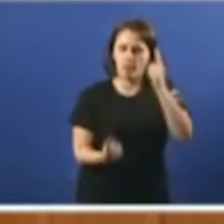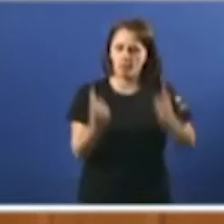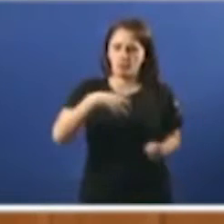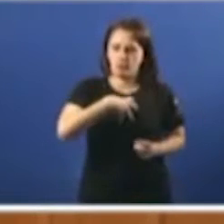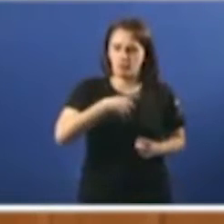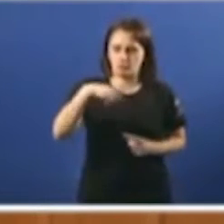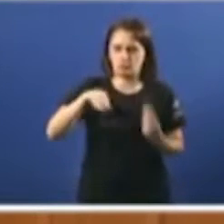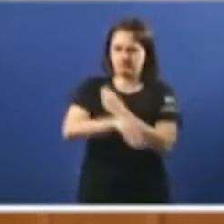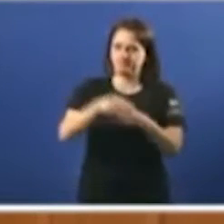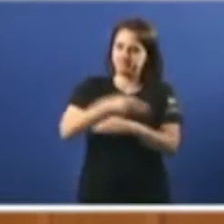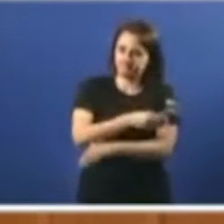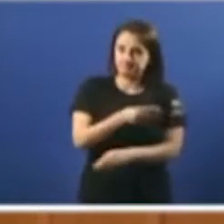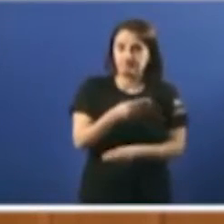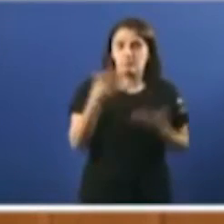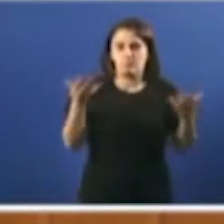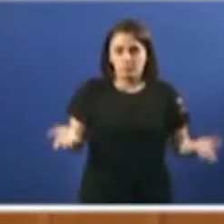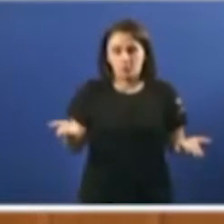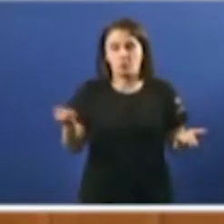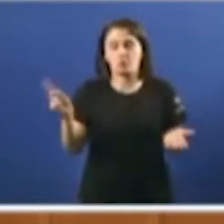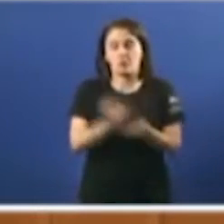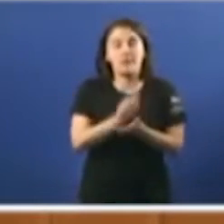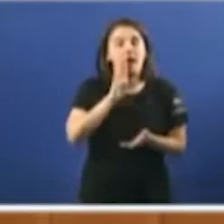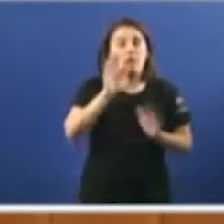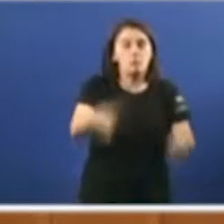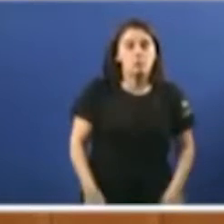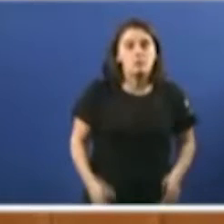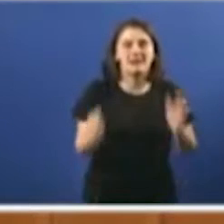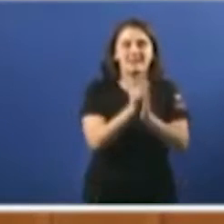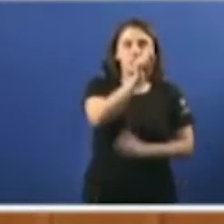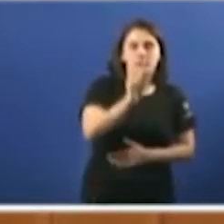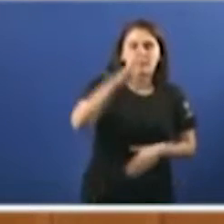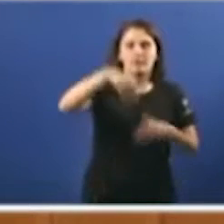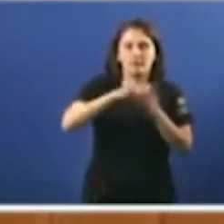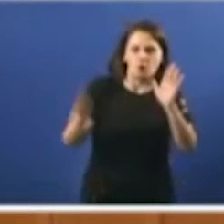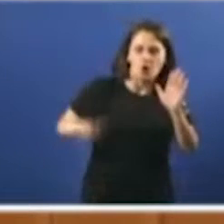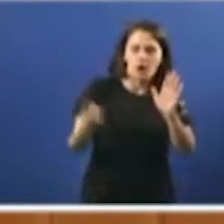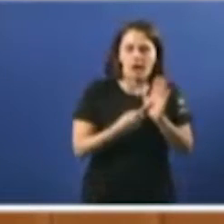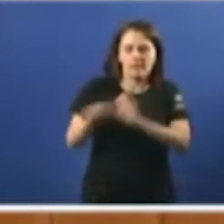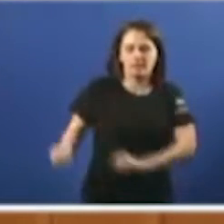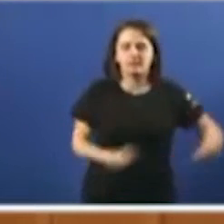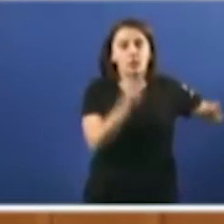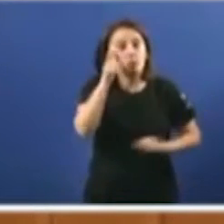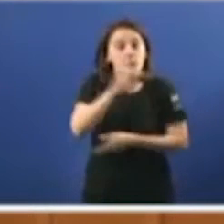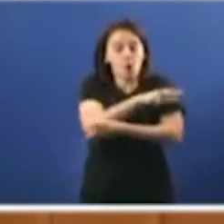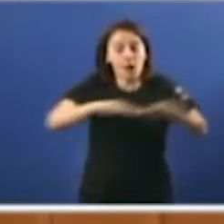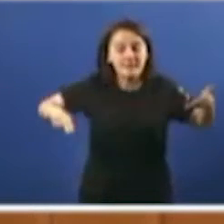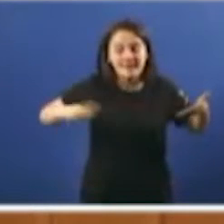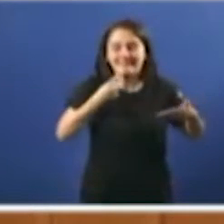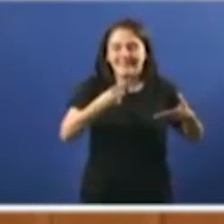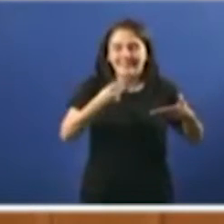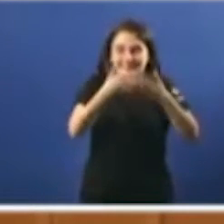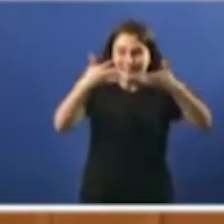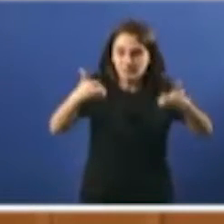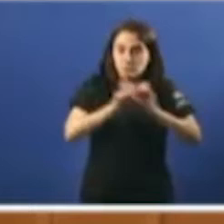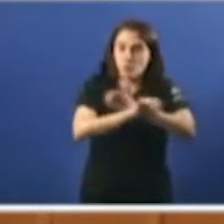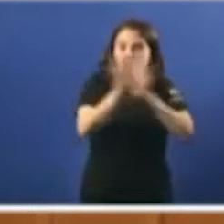que logo comentaremos. Dito cal, volvo a ese punto cero, artigo primero da Lei da Beludría do Pobo Galego que establece de forma expresa